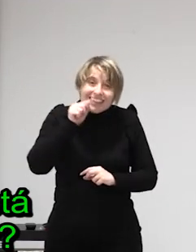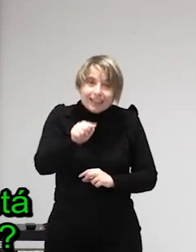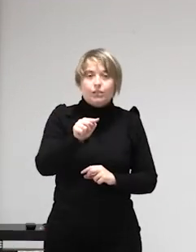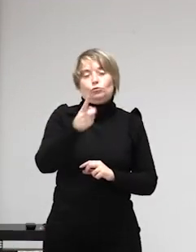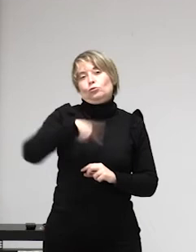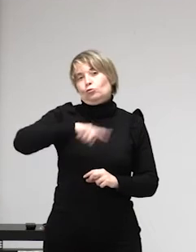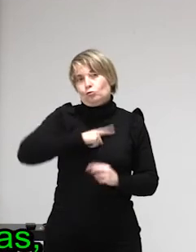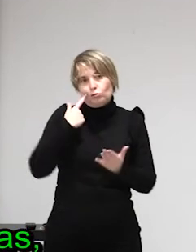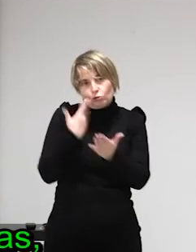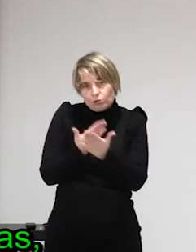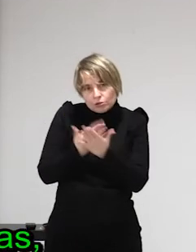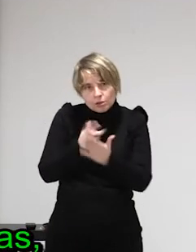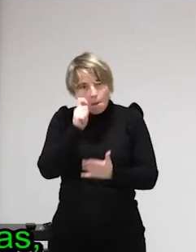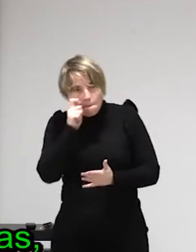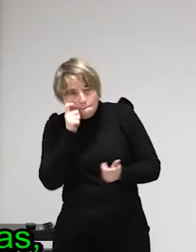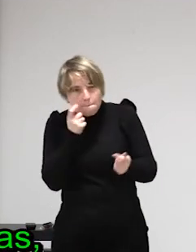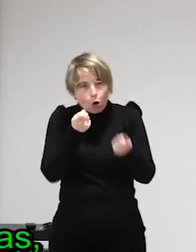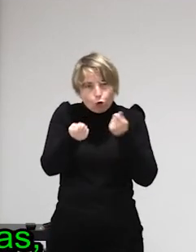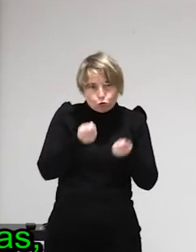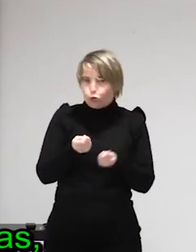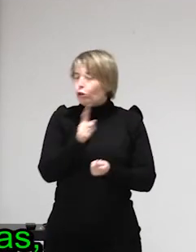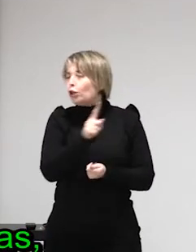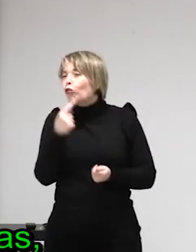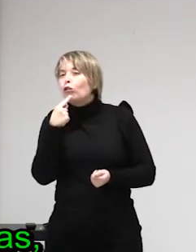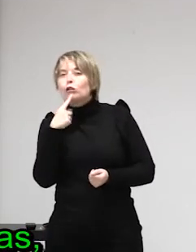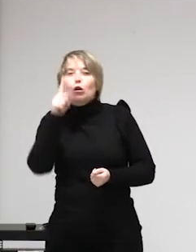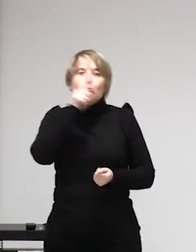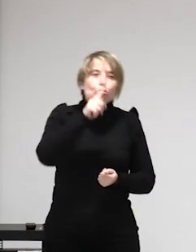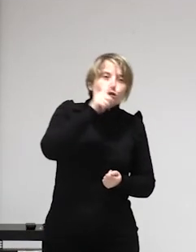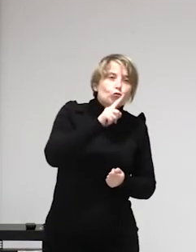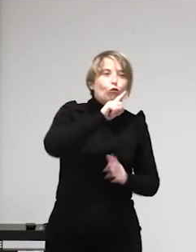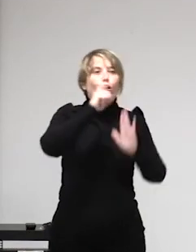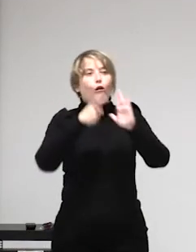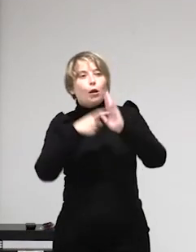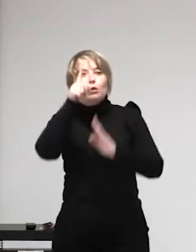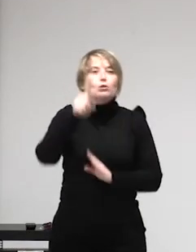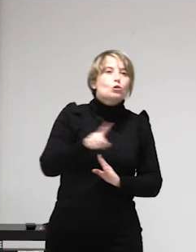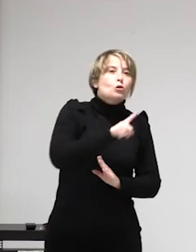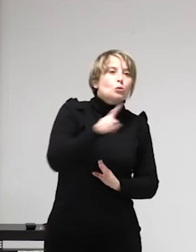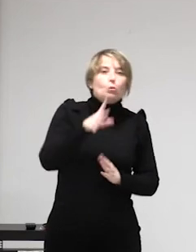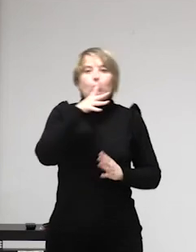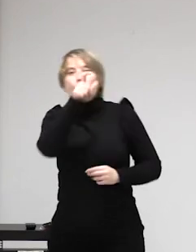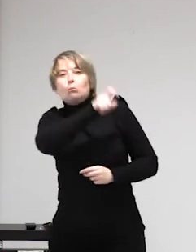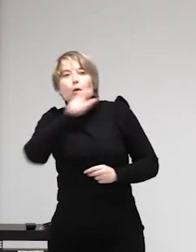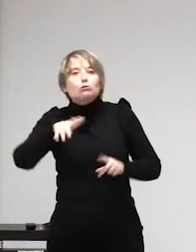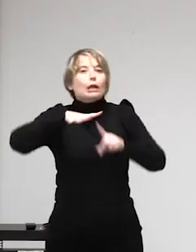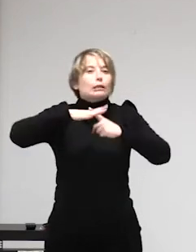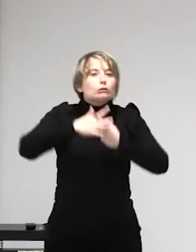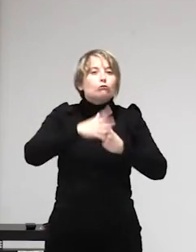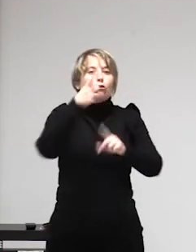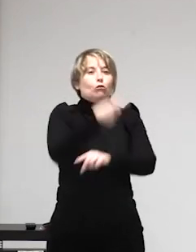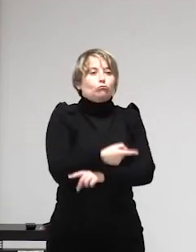de poder sobre personas que están precarizadas que están en una situación de bastante indefensión